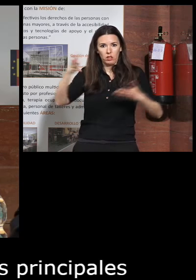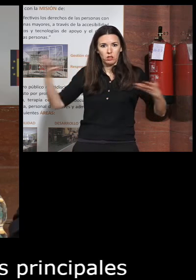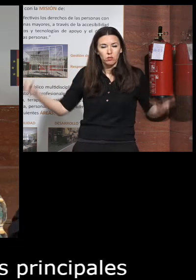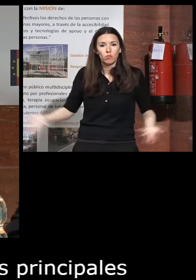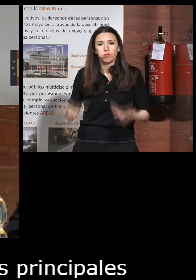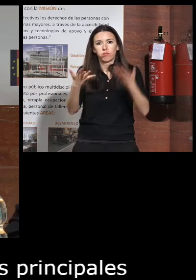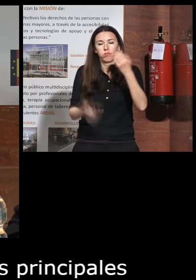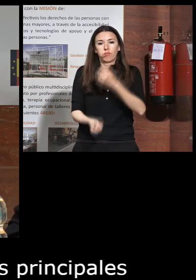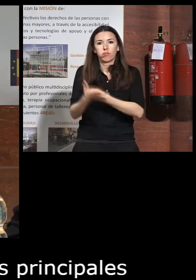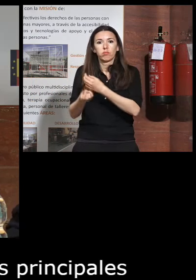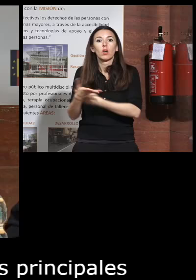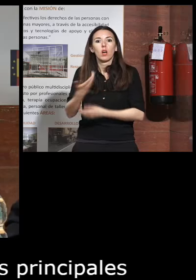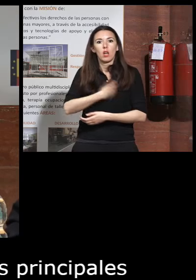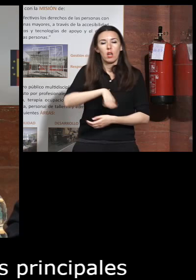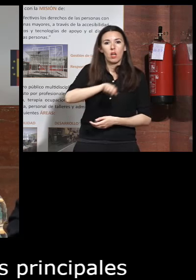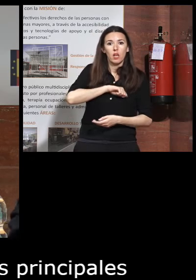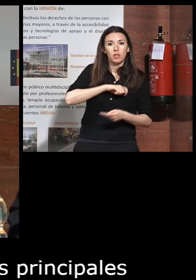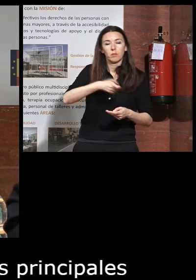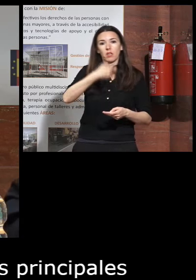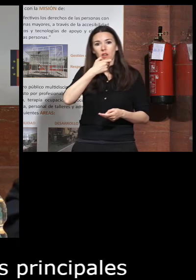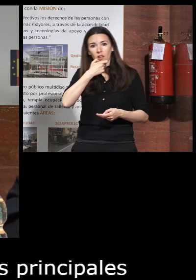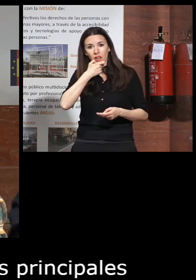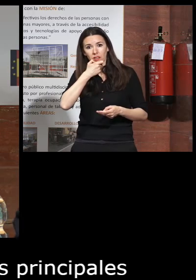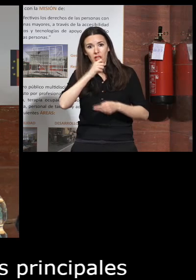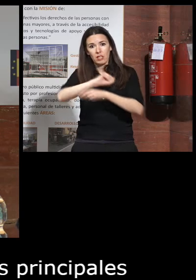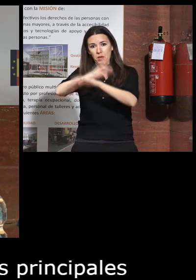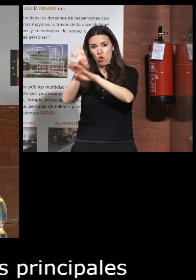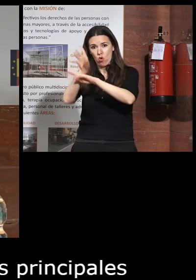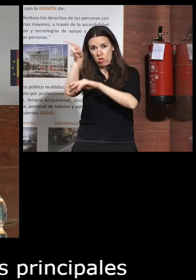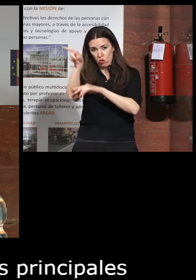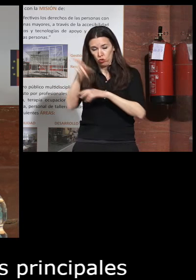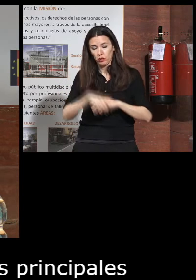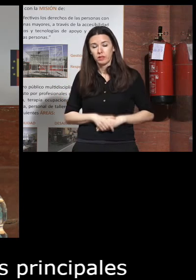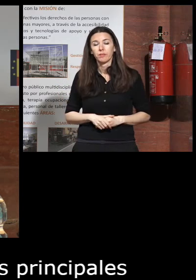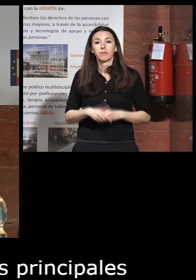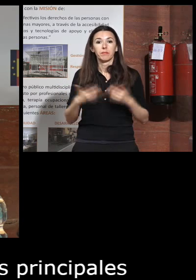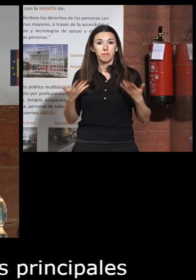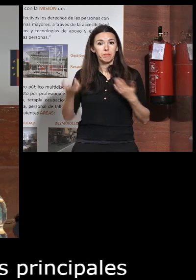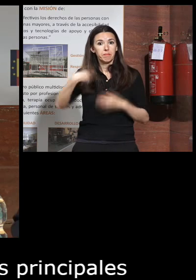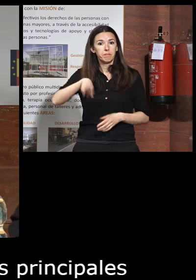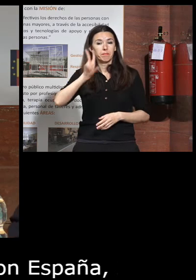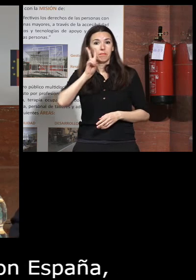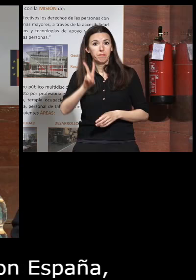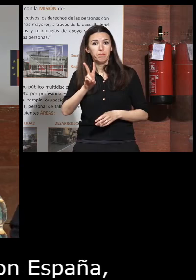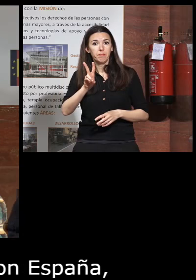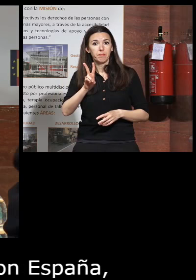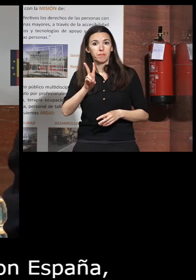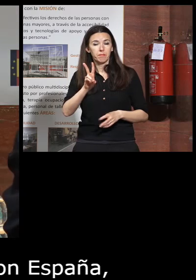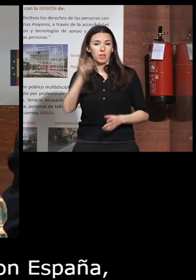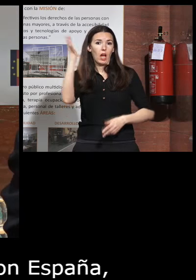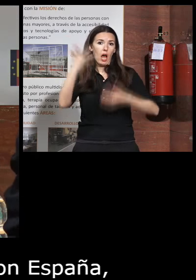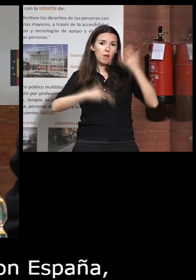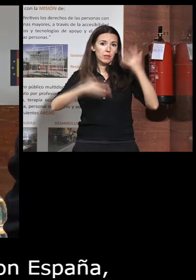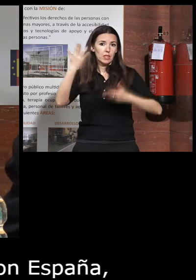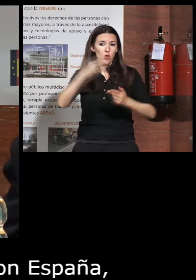iniciativas son España Inglaterra los países nórdicos pero hemos visto que a las